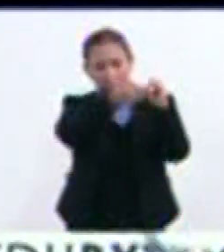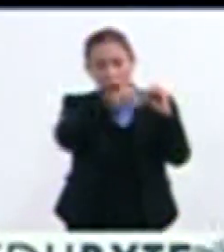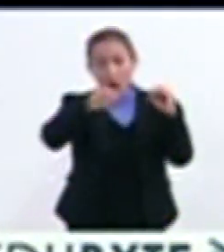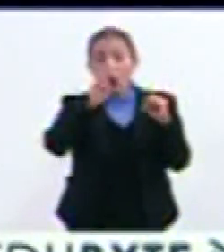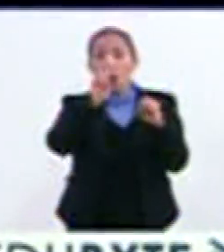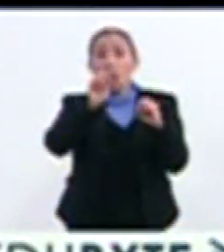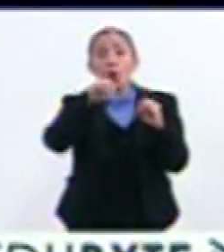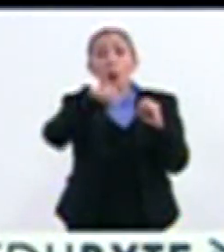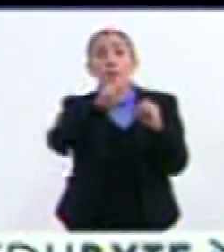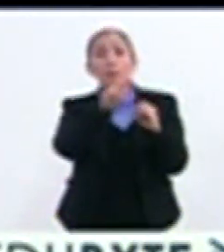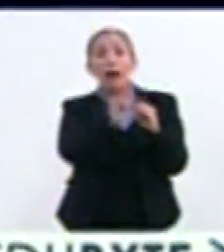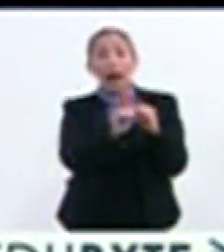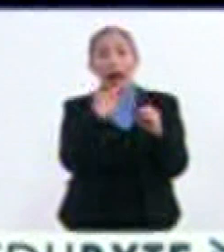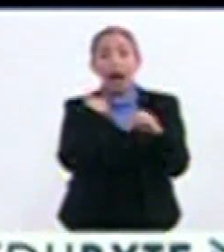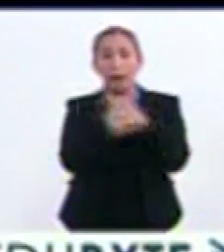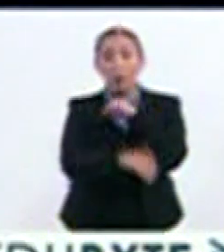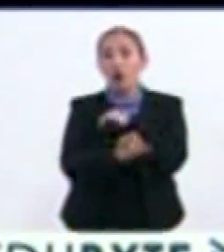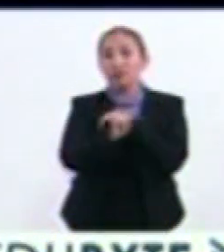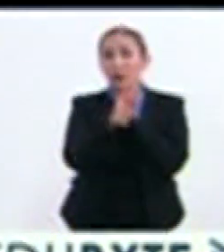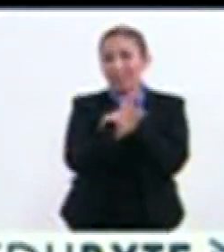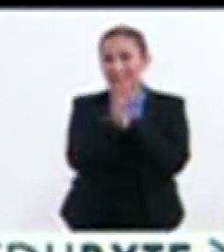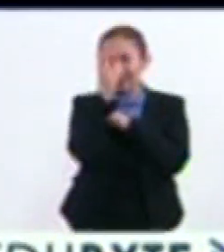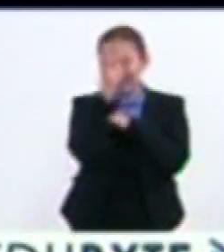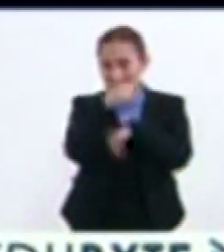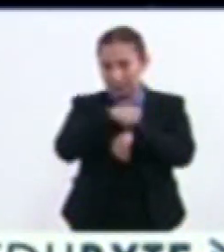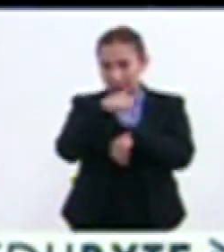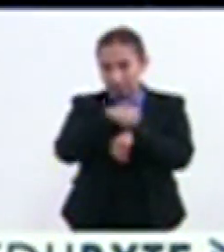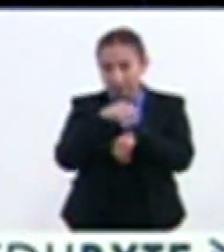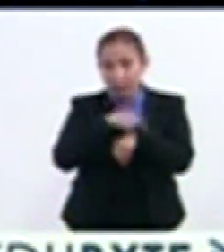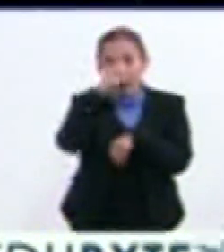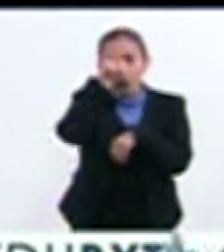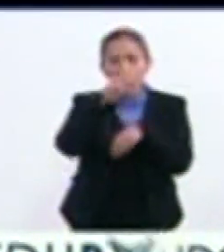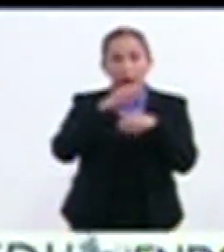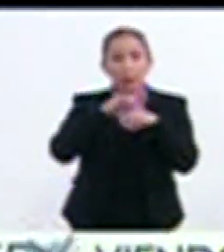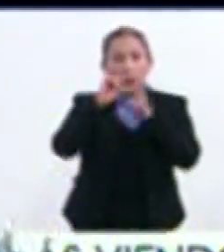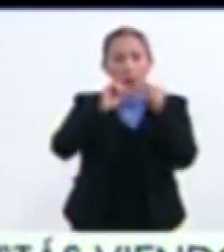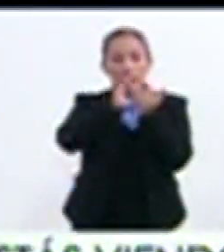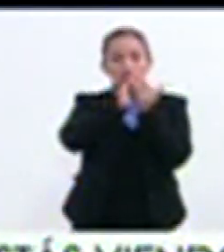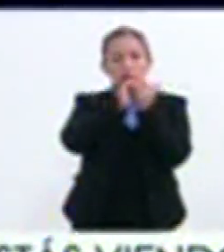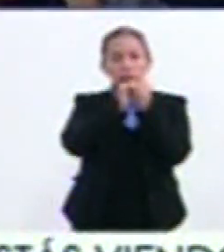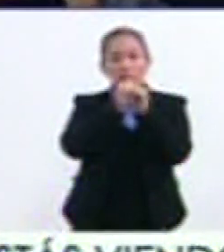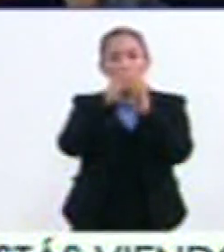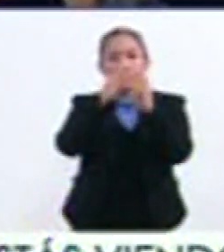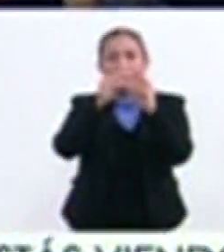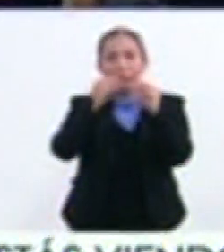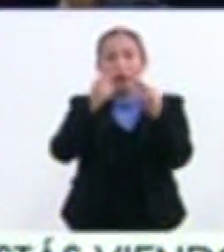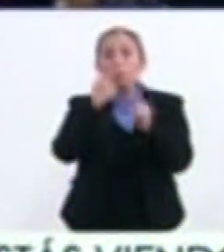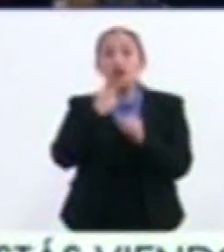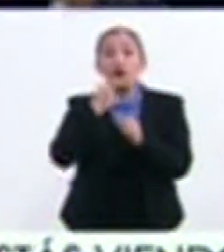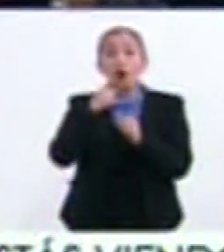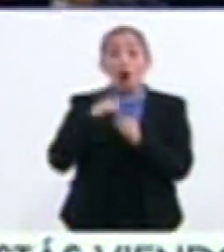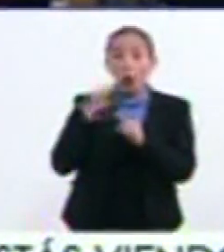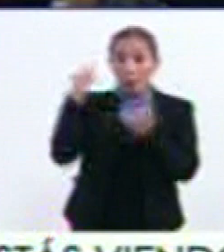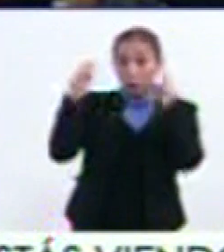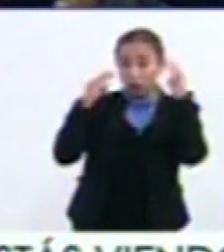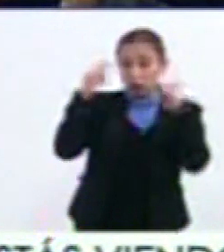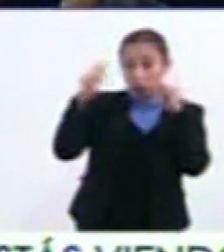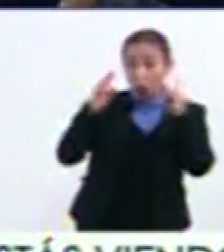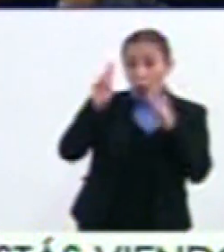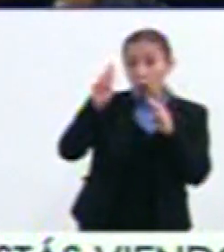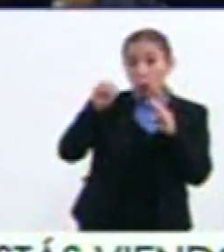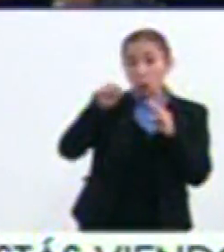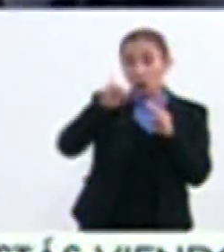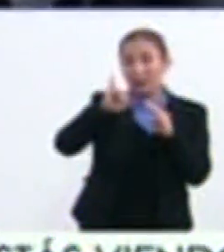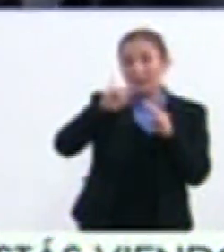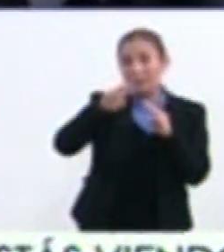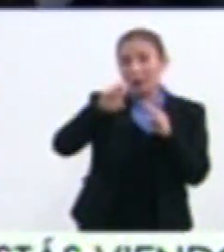Este fenómeno terminó a las 11.43 La luna comenzó a perder el tono rojizo Universum abrió sus puertas al público